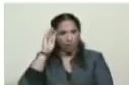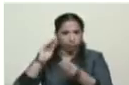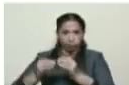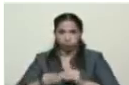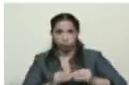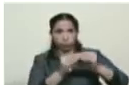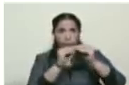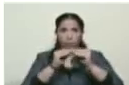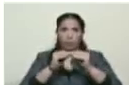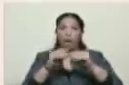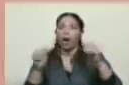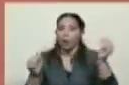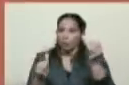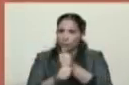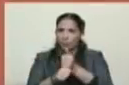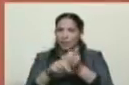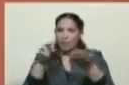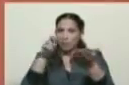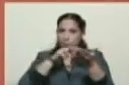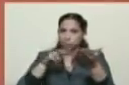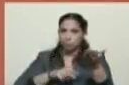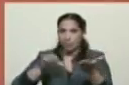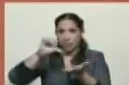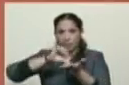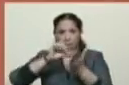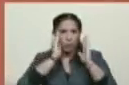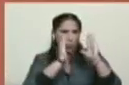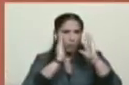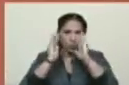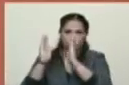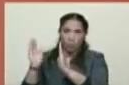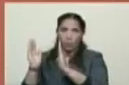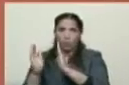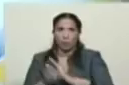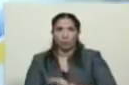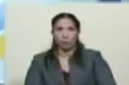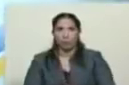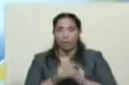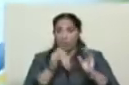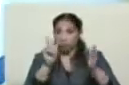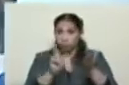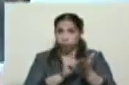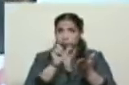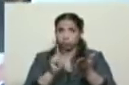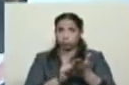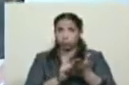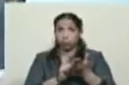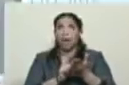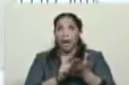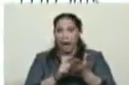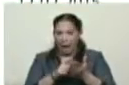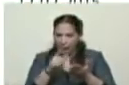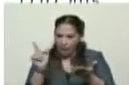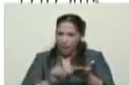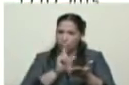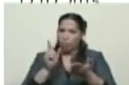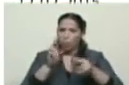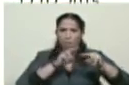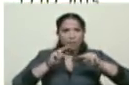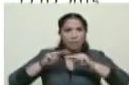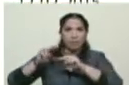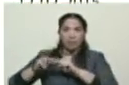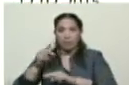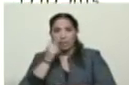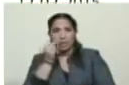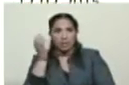convertirlo en un centro de lectura, en biblioteca, en librería, en una sala de lectura infantil para nuestras niñas